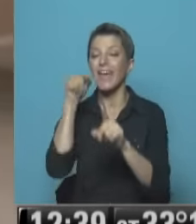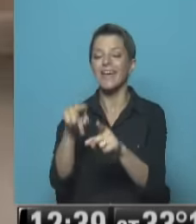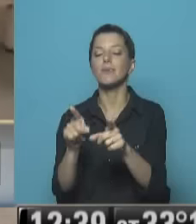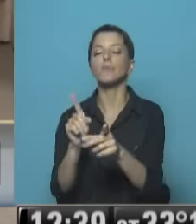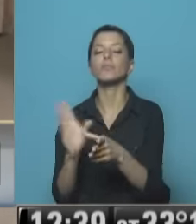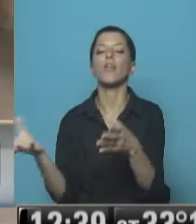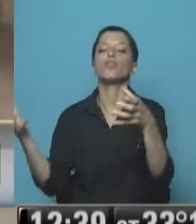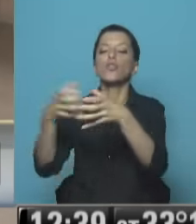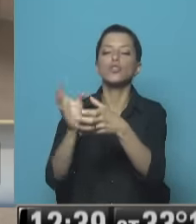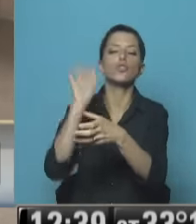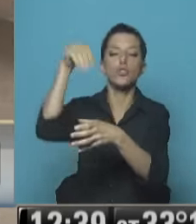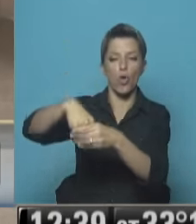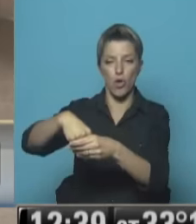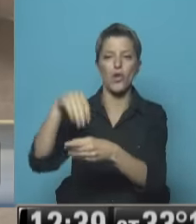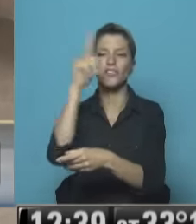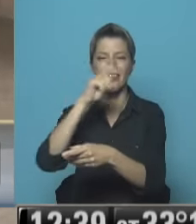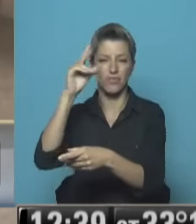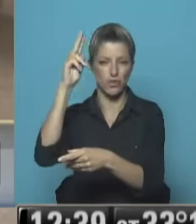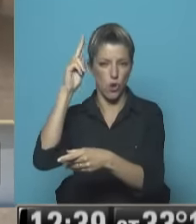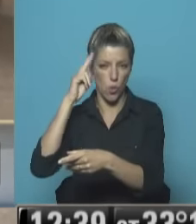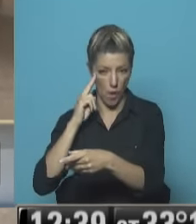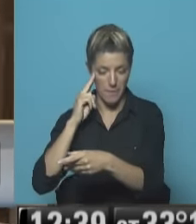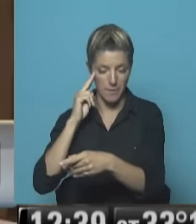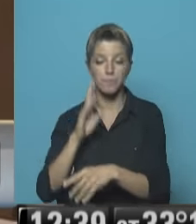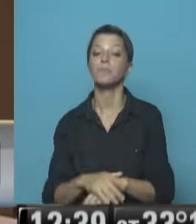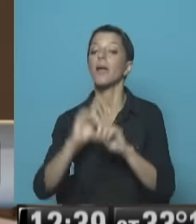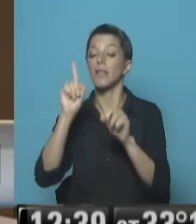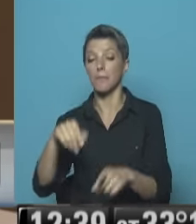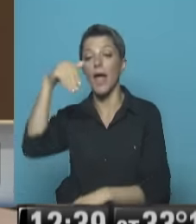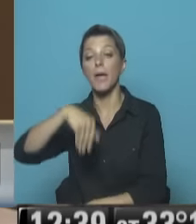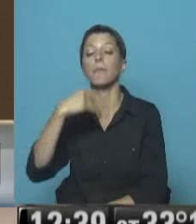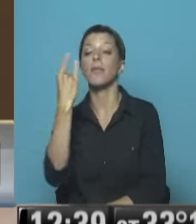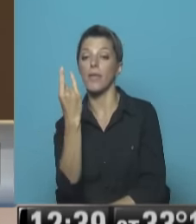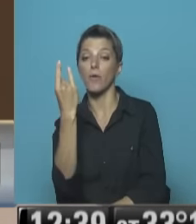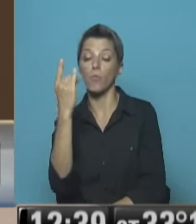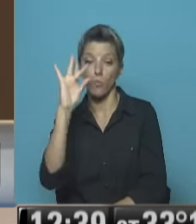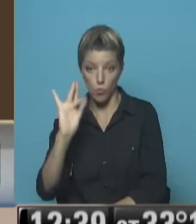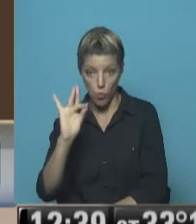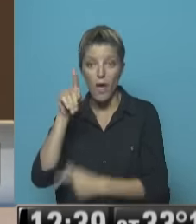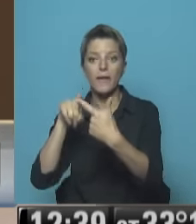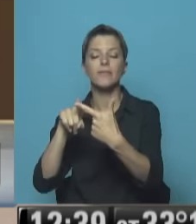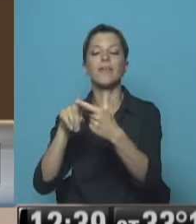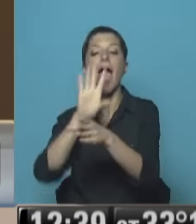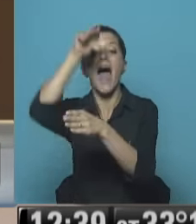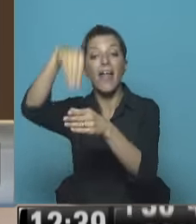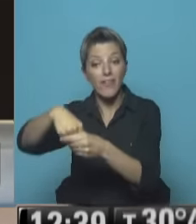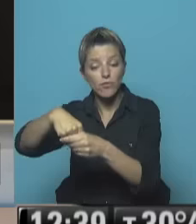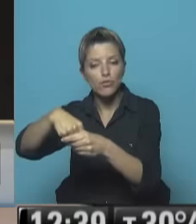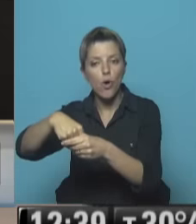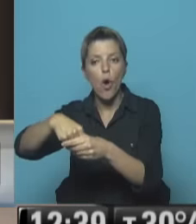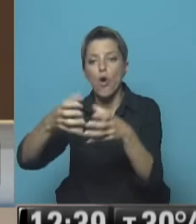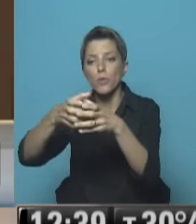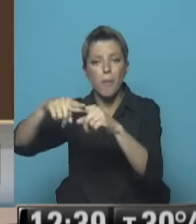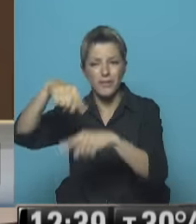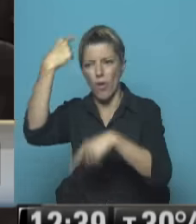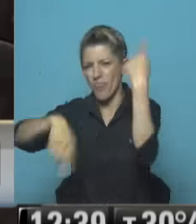los 109 escaños Que también hay que decir La MUD, la Mesa Unidad Democrática Está compuesta por numerosos partidos